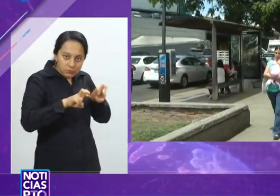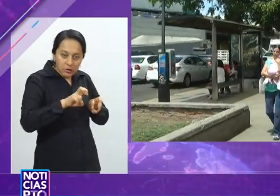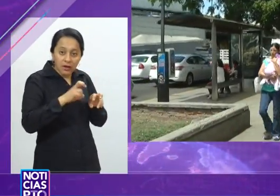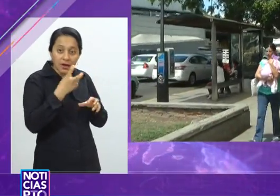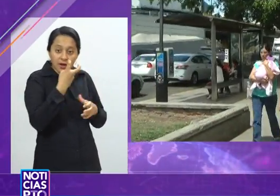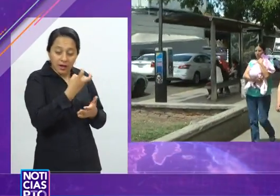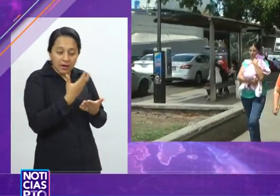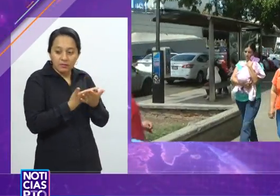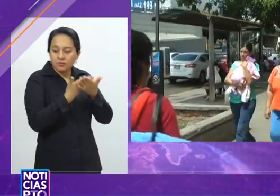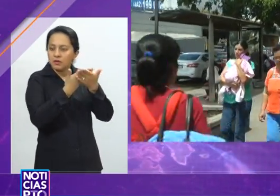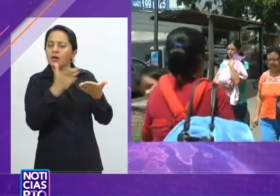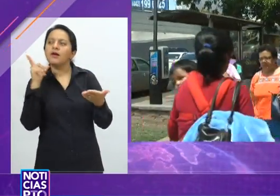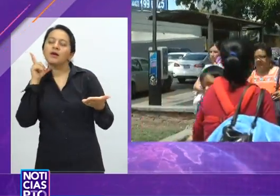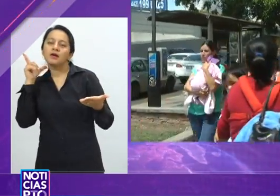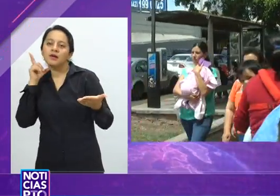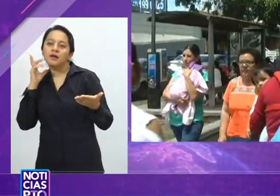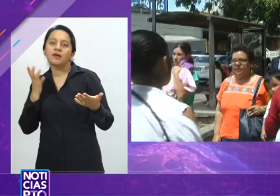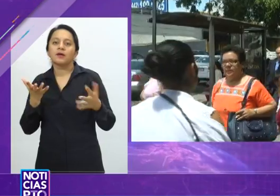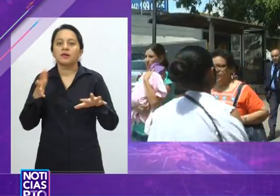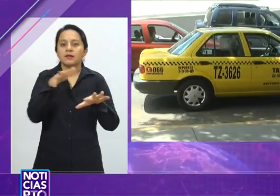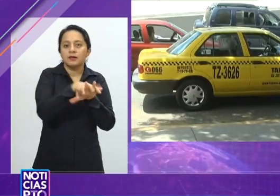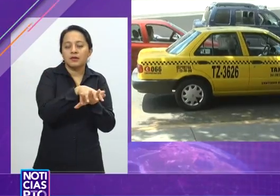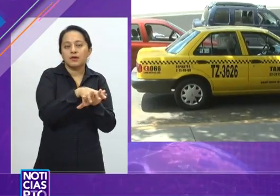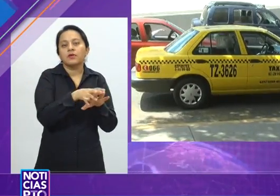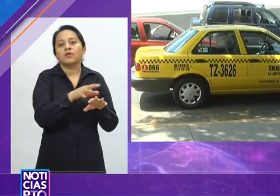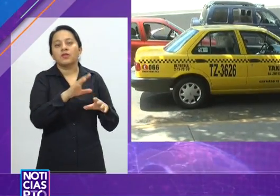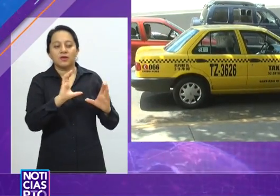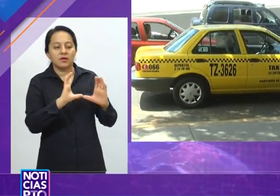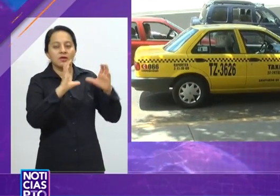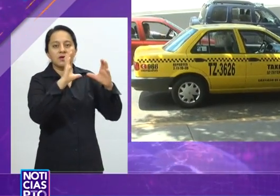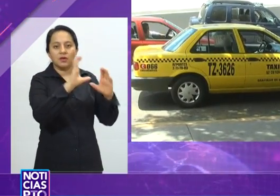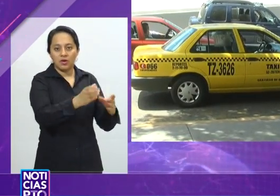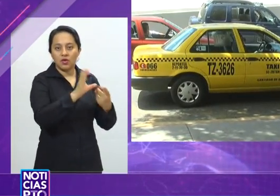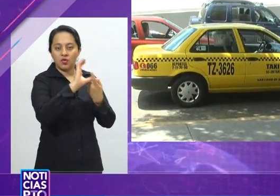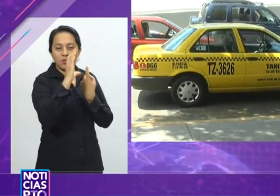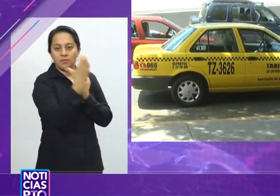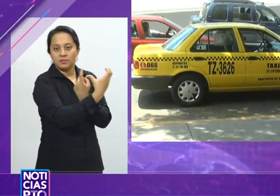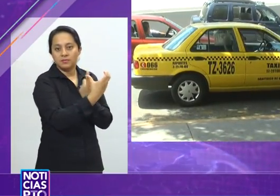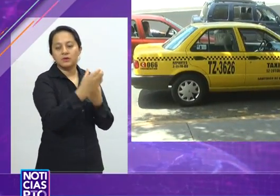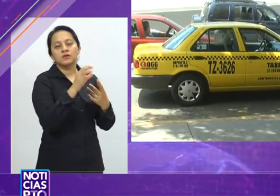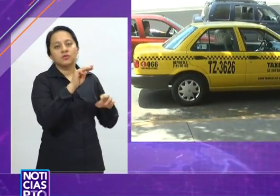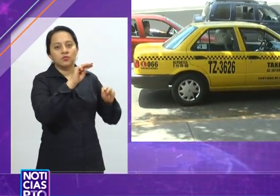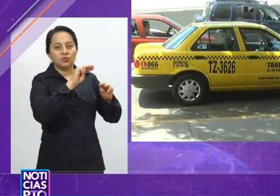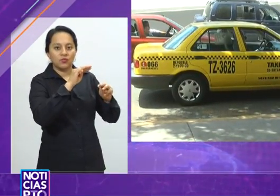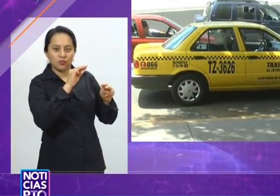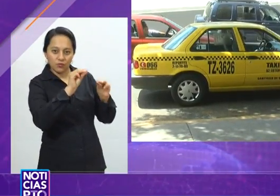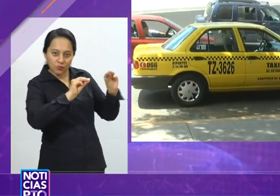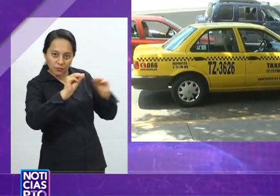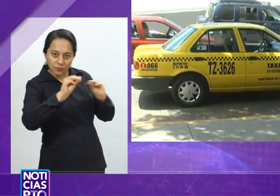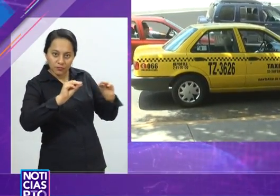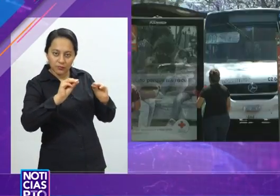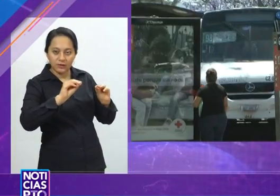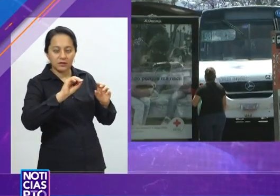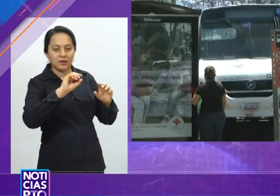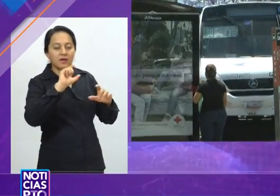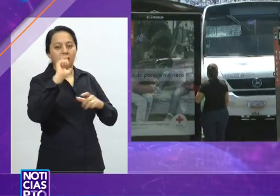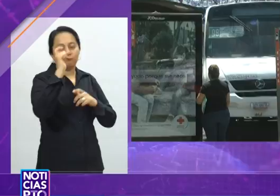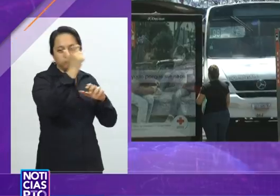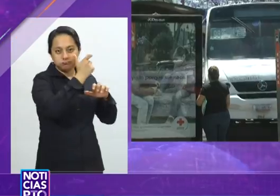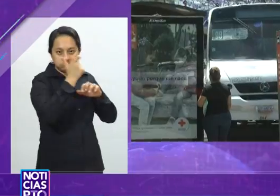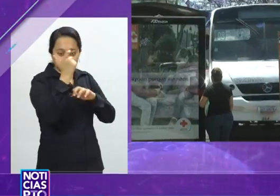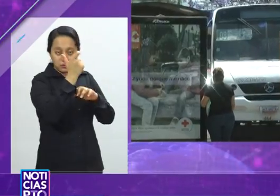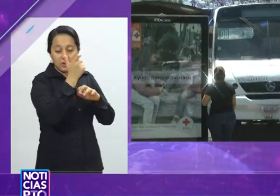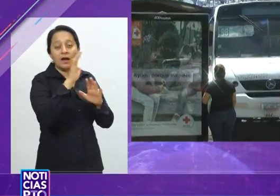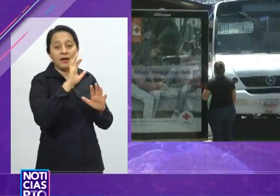está puesta a consideración de los legisladores integrantes de la Comisión de Movilidad Sustentable, la cual además del proyecto cuenta con el trabajo